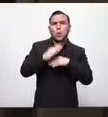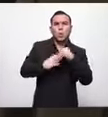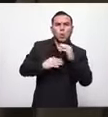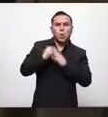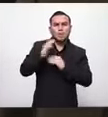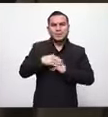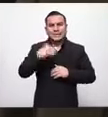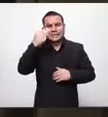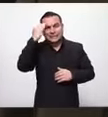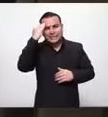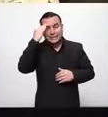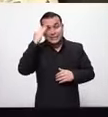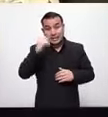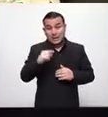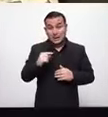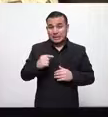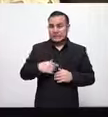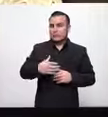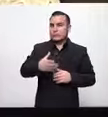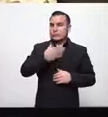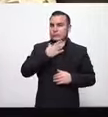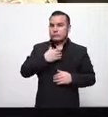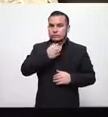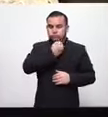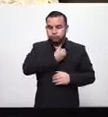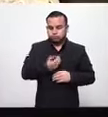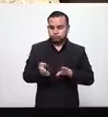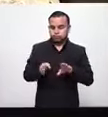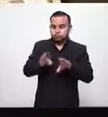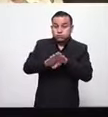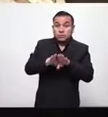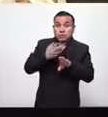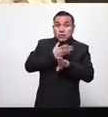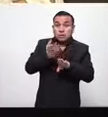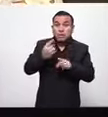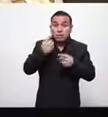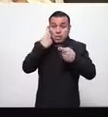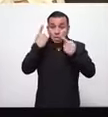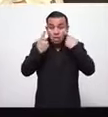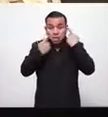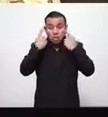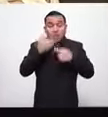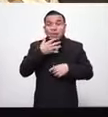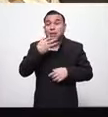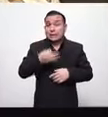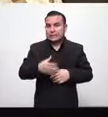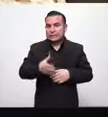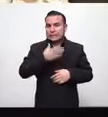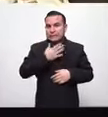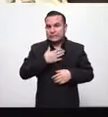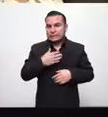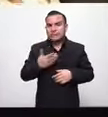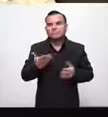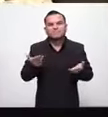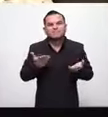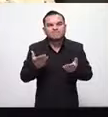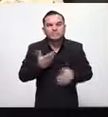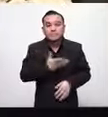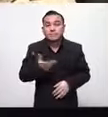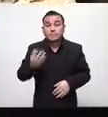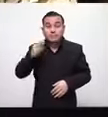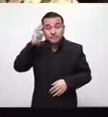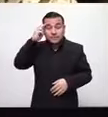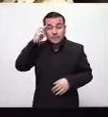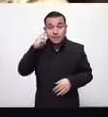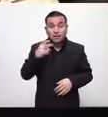porque saben que fue el primer sector en encerrar la pandemia y va a ser el último en abrir porque ya que este es uno de